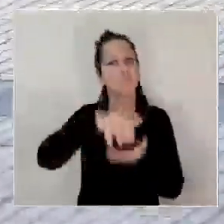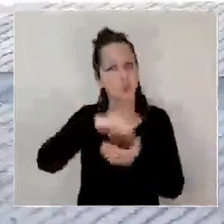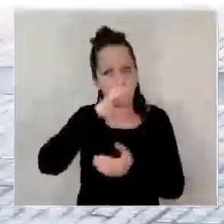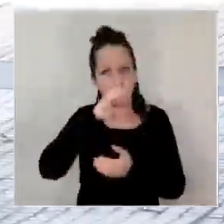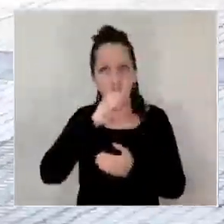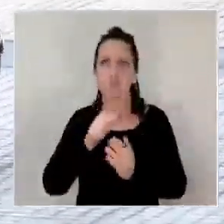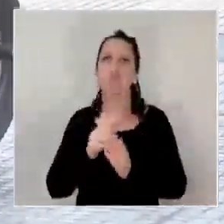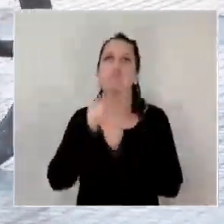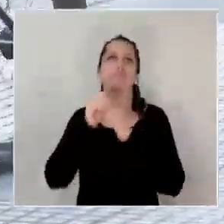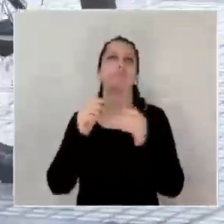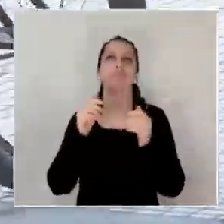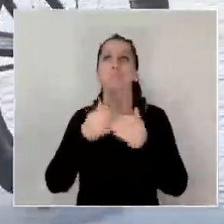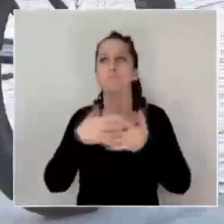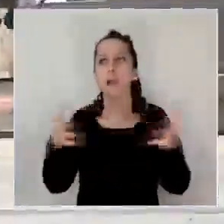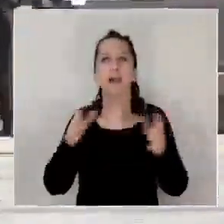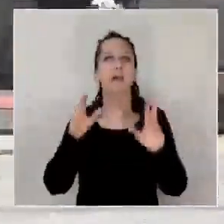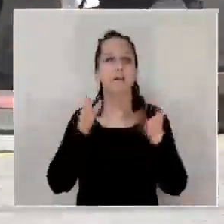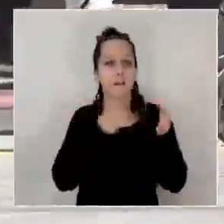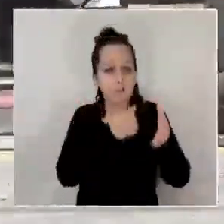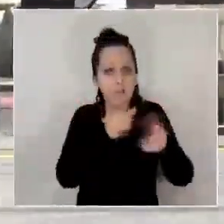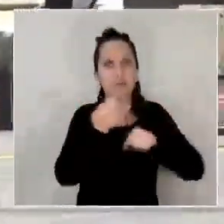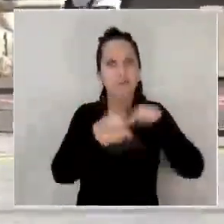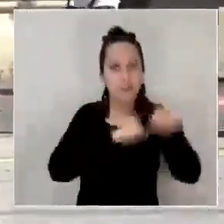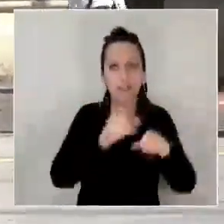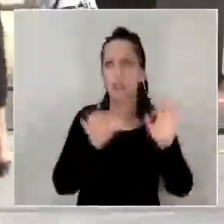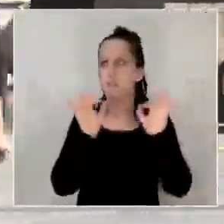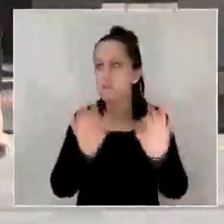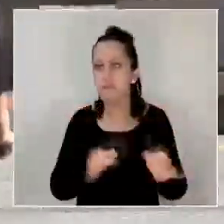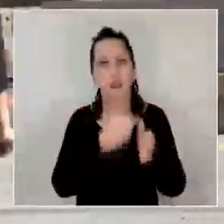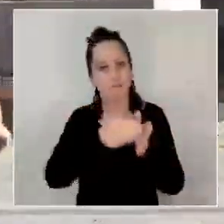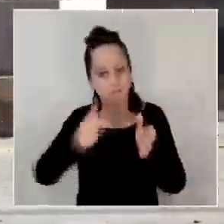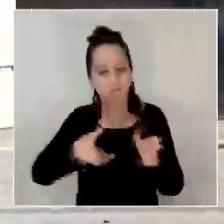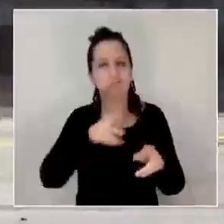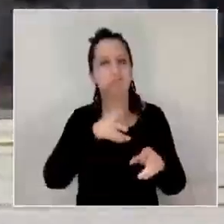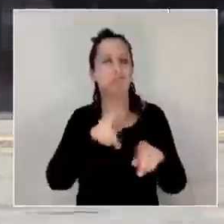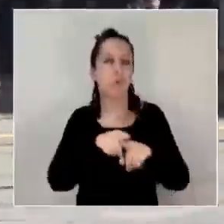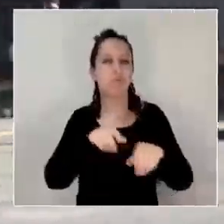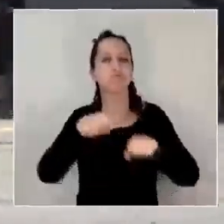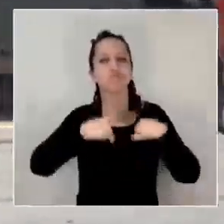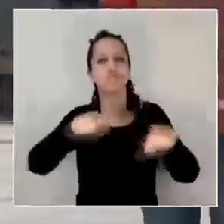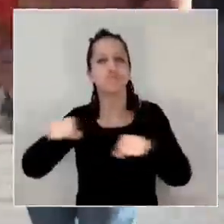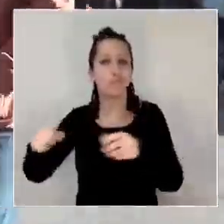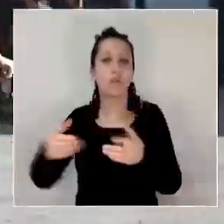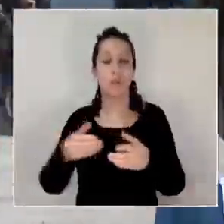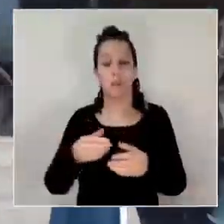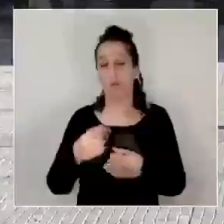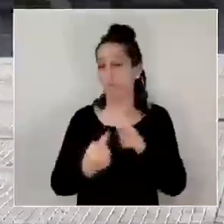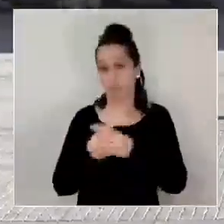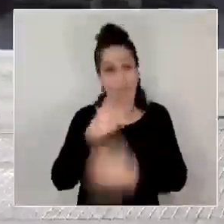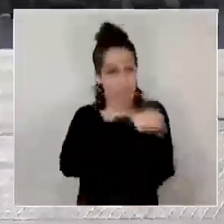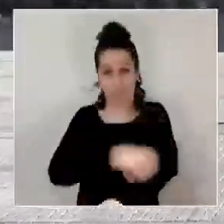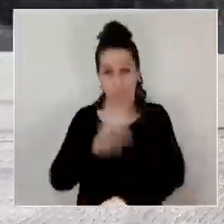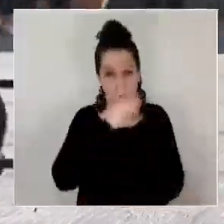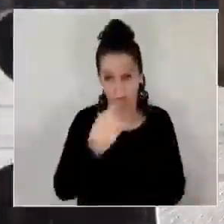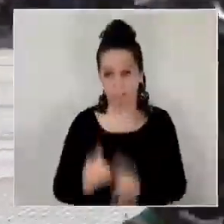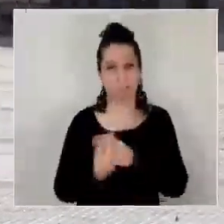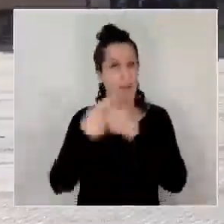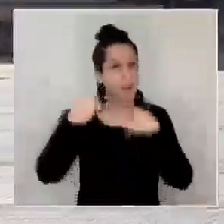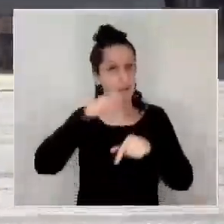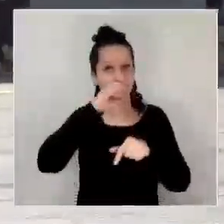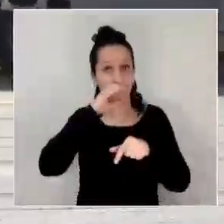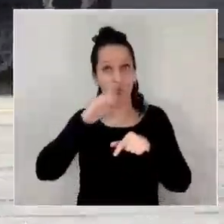líder en cicloinclusión y la única ciudad en el país con una oficina dedicada exclusivamente a este tema.